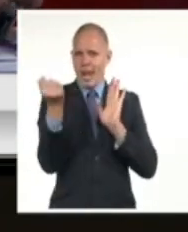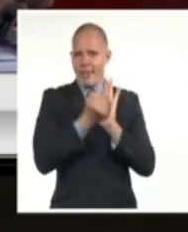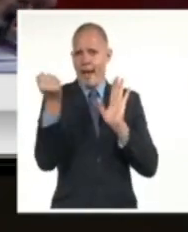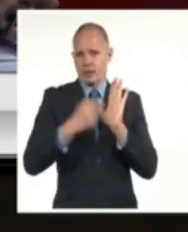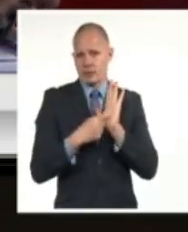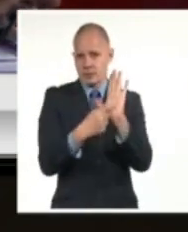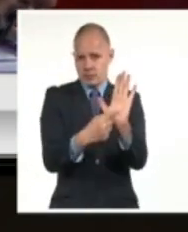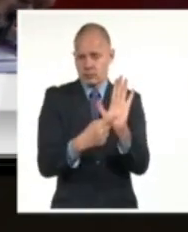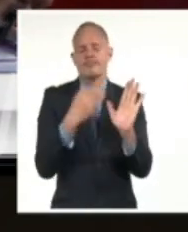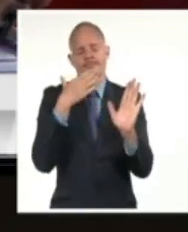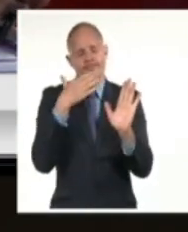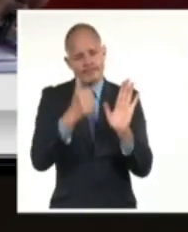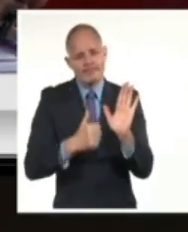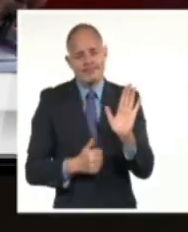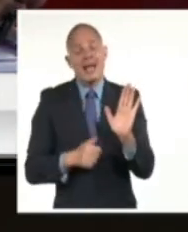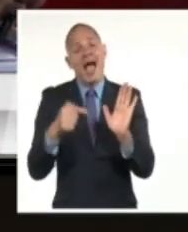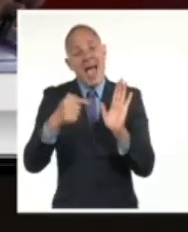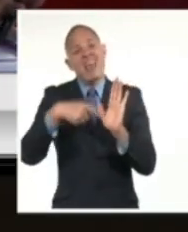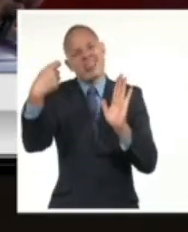como debemos hacer en todo.